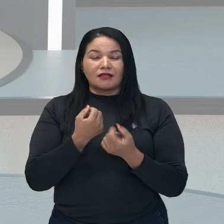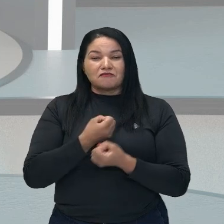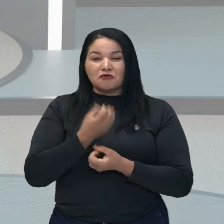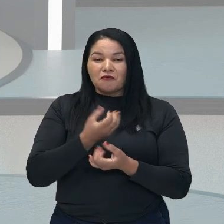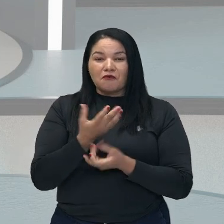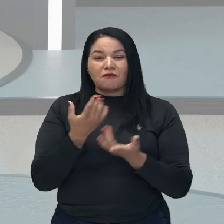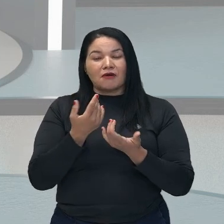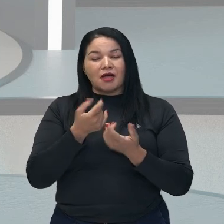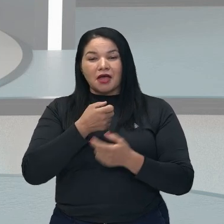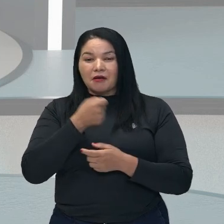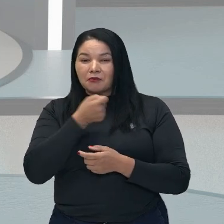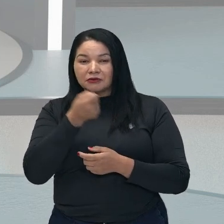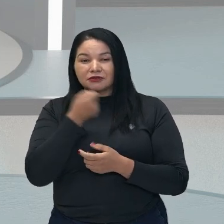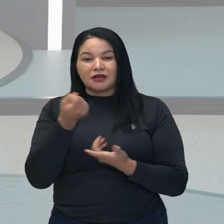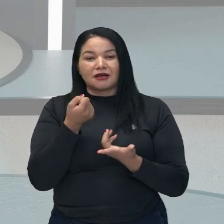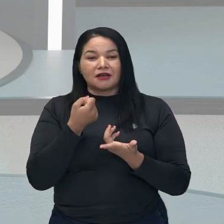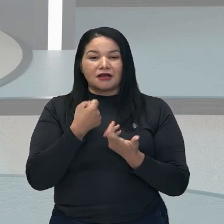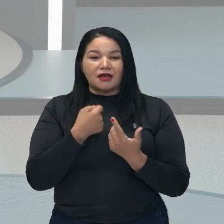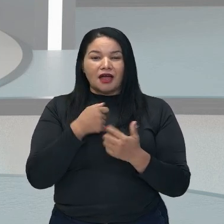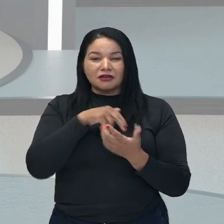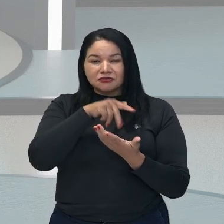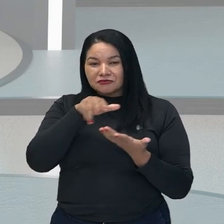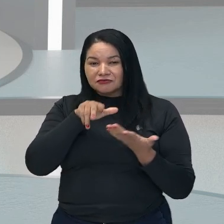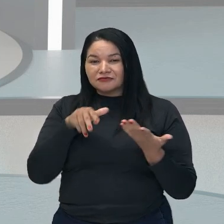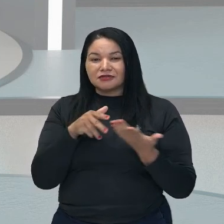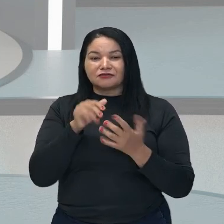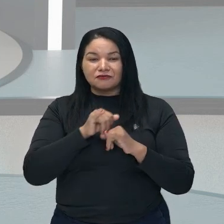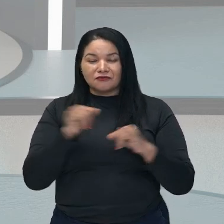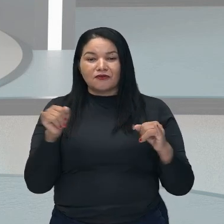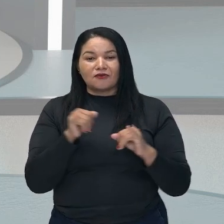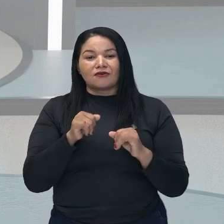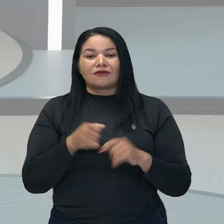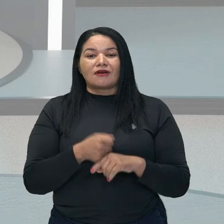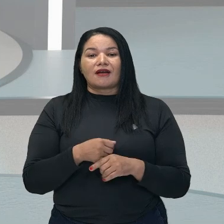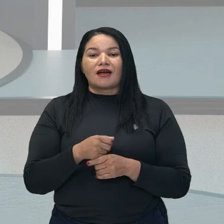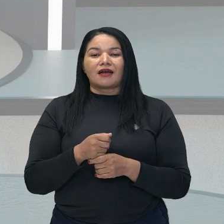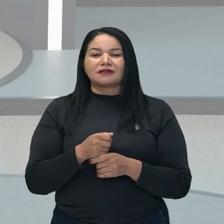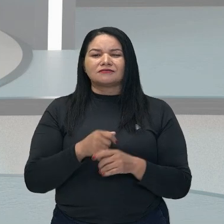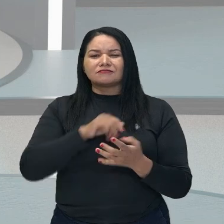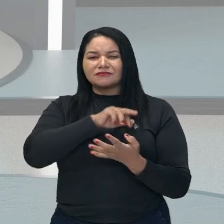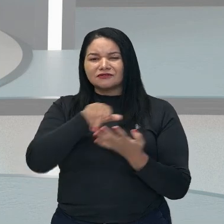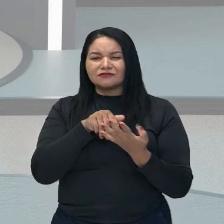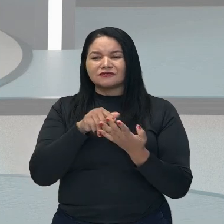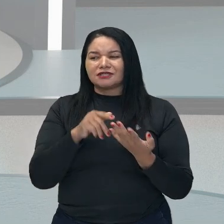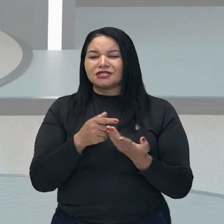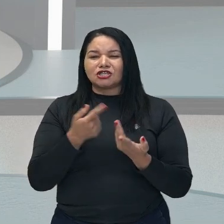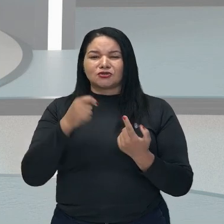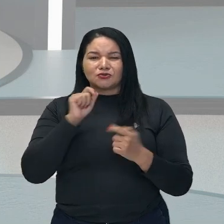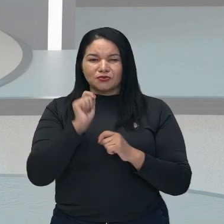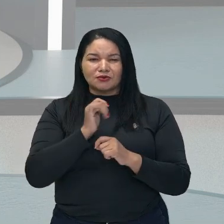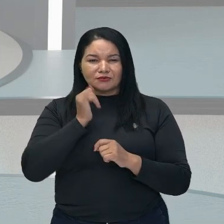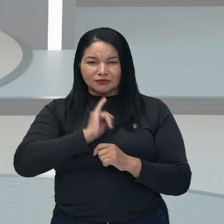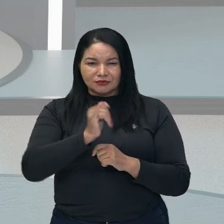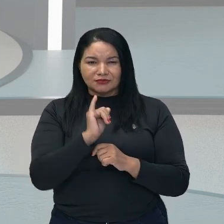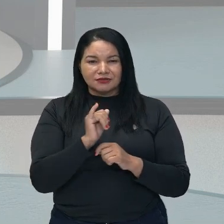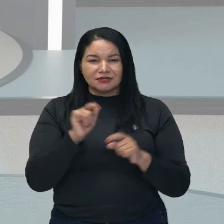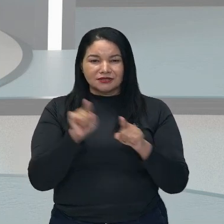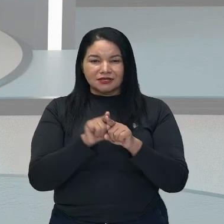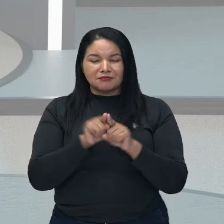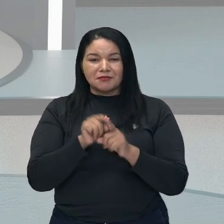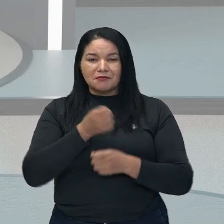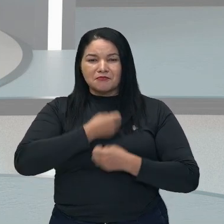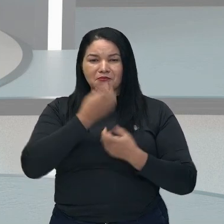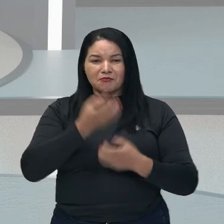reportajes, micro relatos, fábulas, legendas, diarios, chistes, poemas